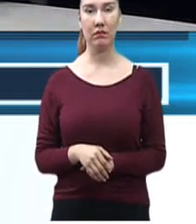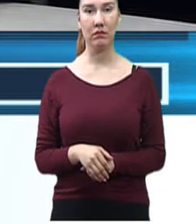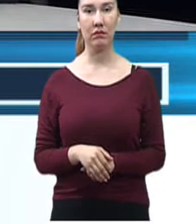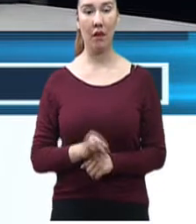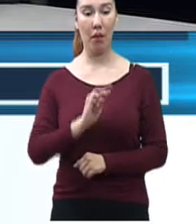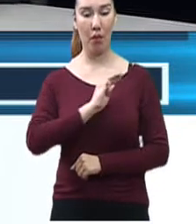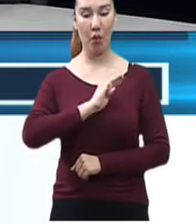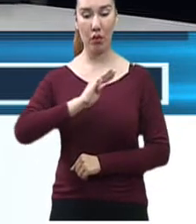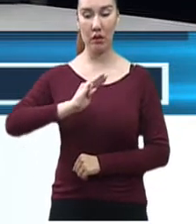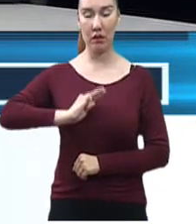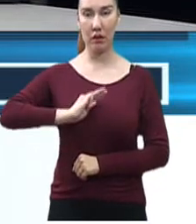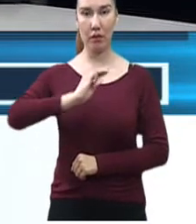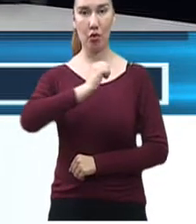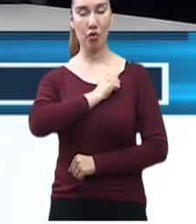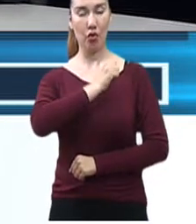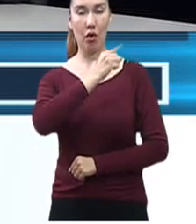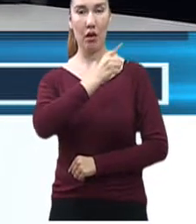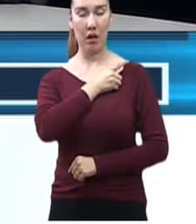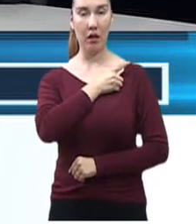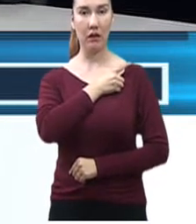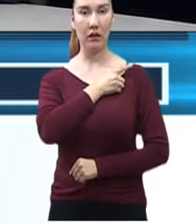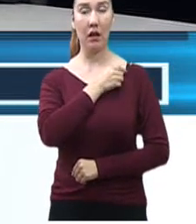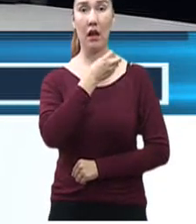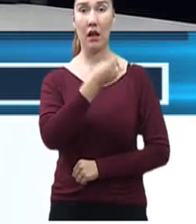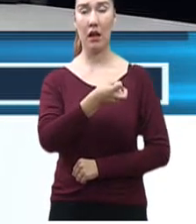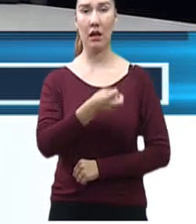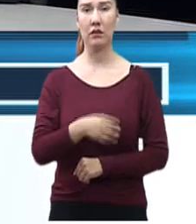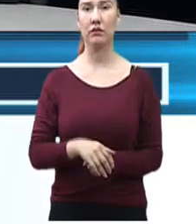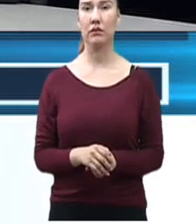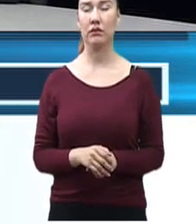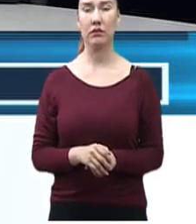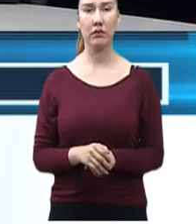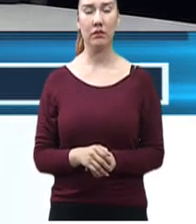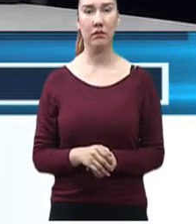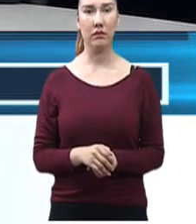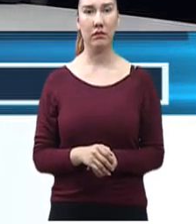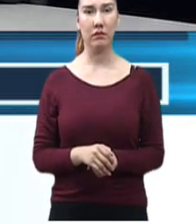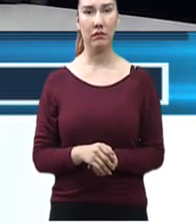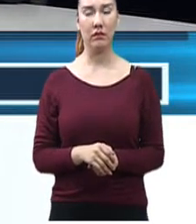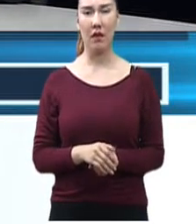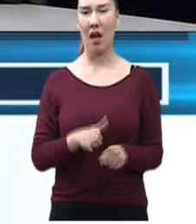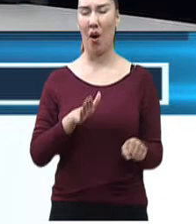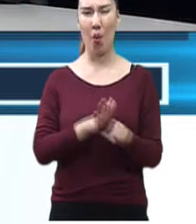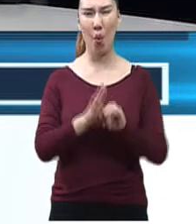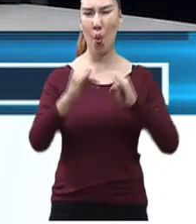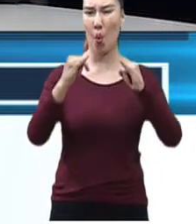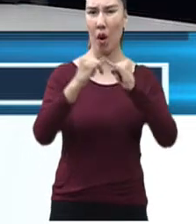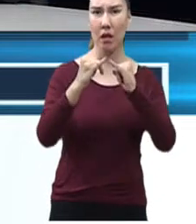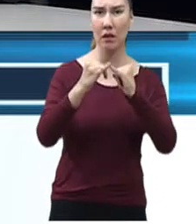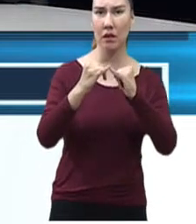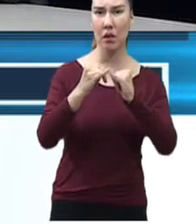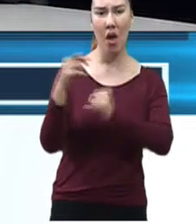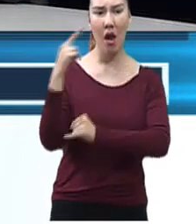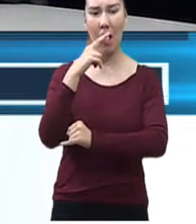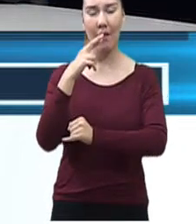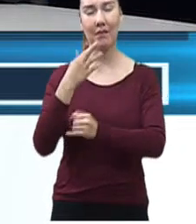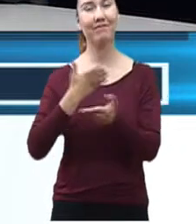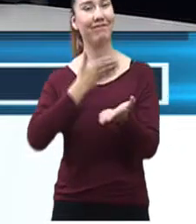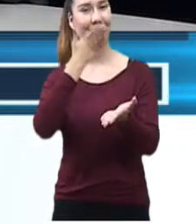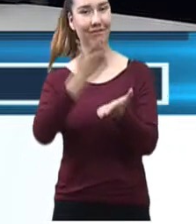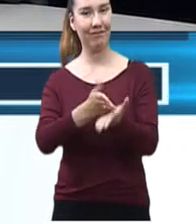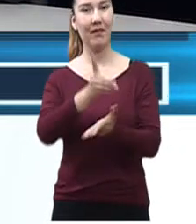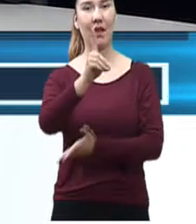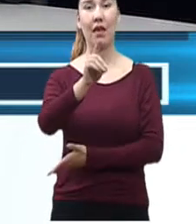municipio de Soledad de Gracia de Nacianches. Y una de las entidades que, de manera inmediata, acuden, pues, es al DIF Municipal, que